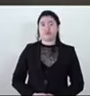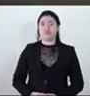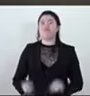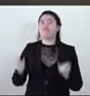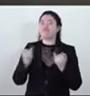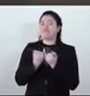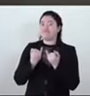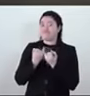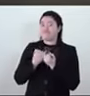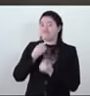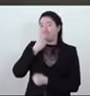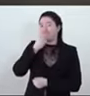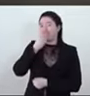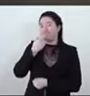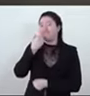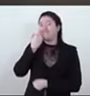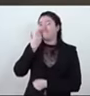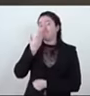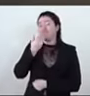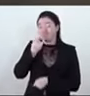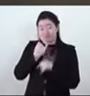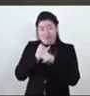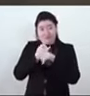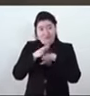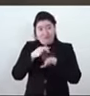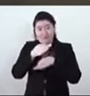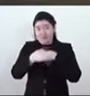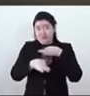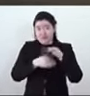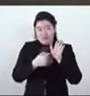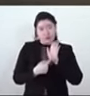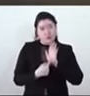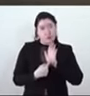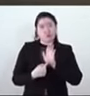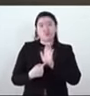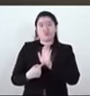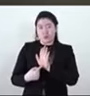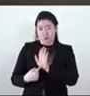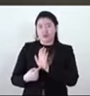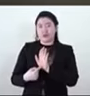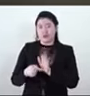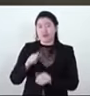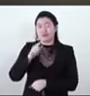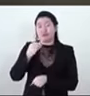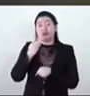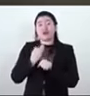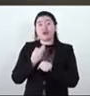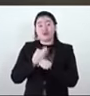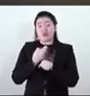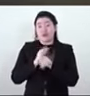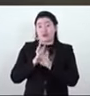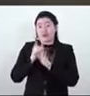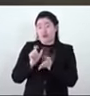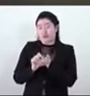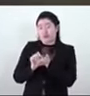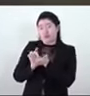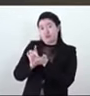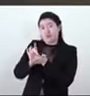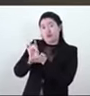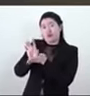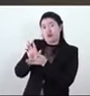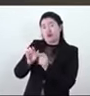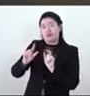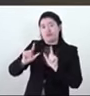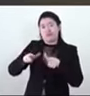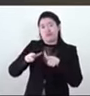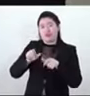Quisiera decirles que toda esta información será transparente. Se está subiendo en este momento a la página de internet de